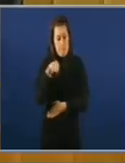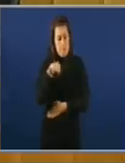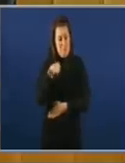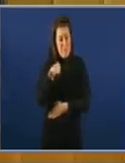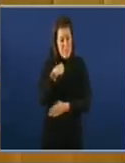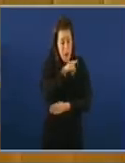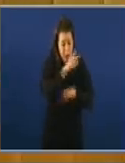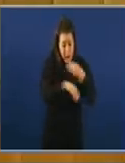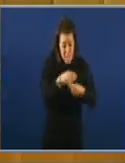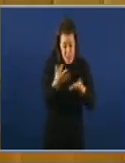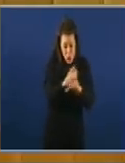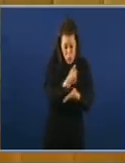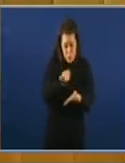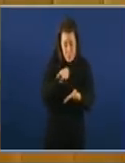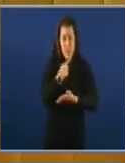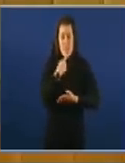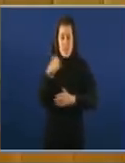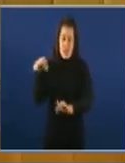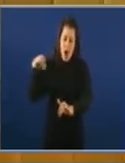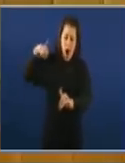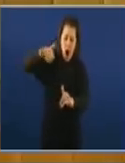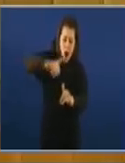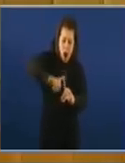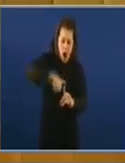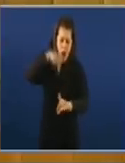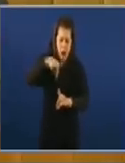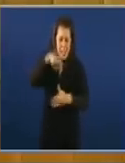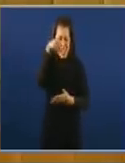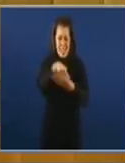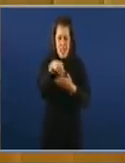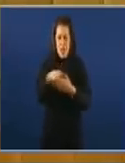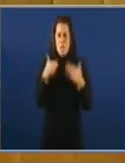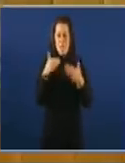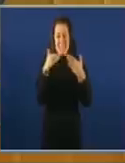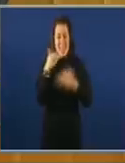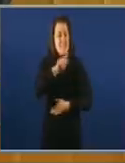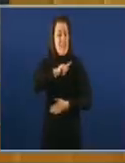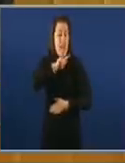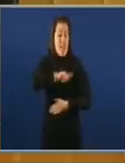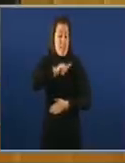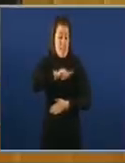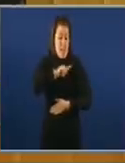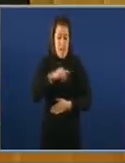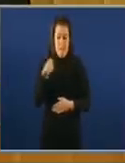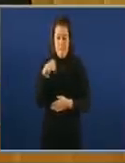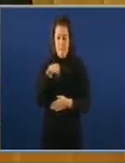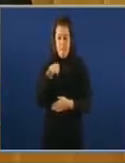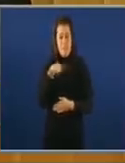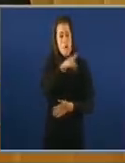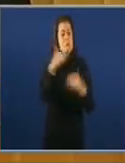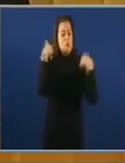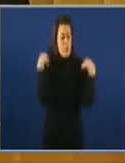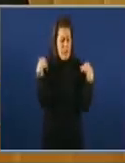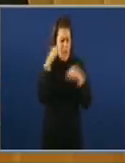que dixo vostedes ao longo de moitos anos en esta Cámara. Moitas gracias, señora. Manteña a ética, manteña a responsabilidade e se